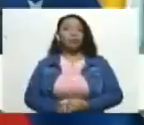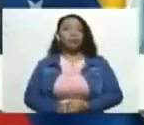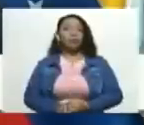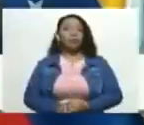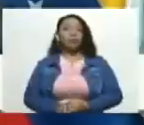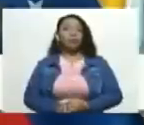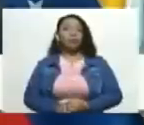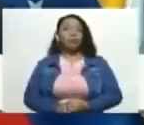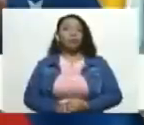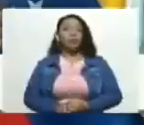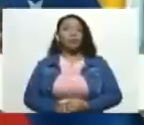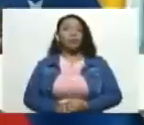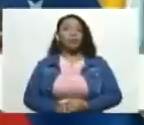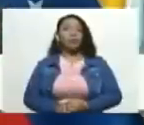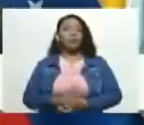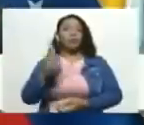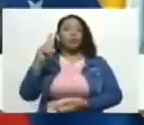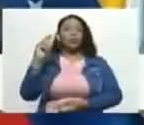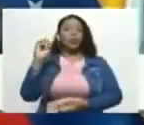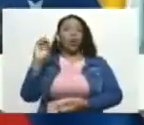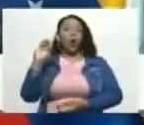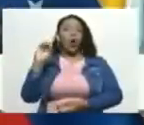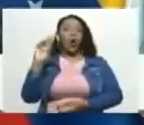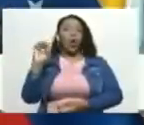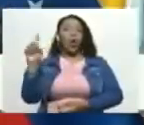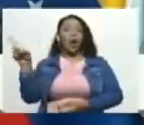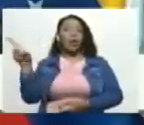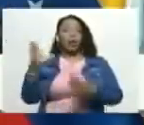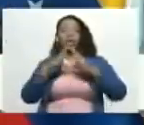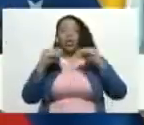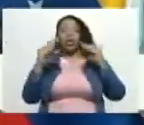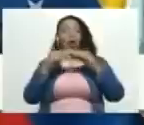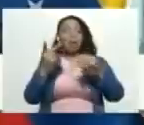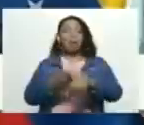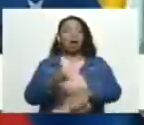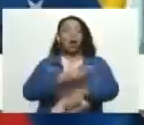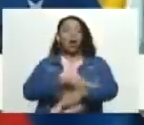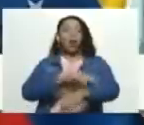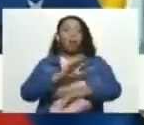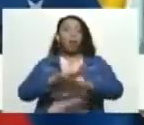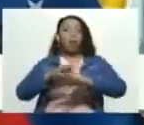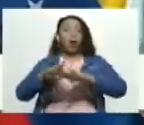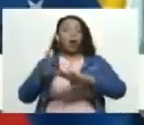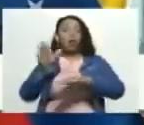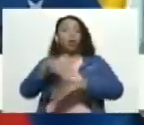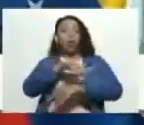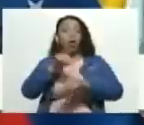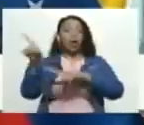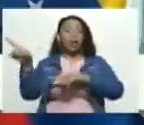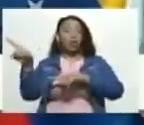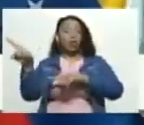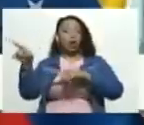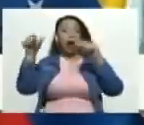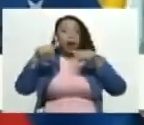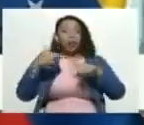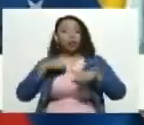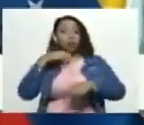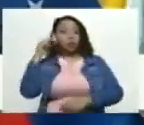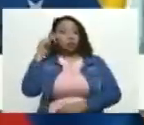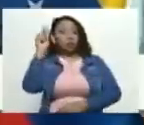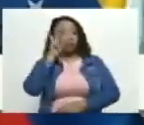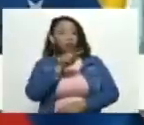que la de Tocorón toda es peor por todo esto que aquí estamos viendo